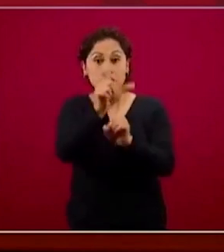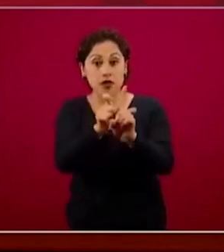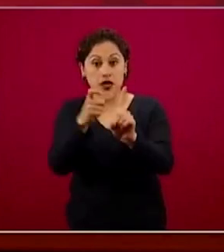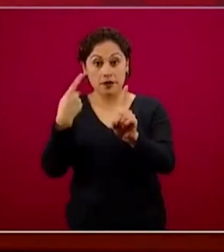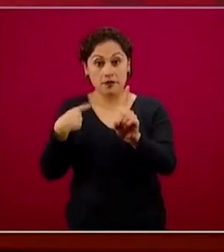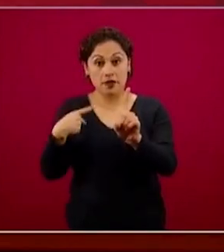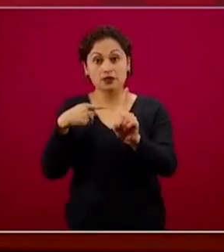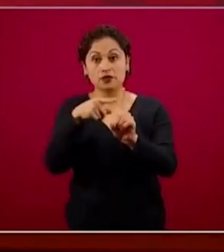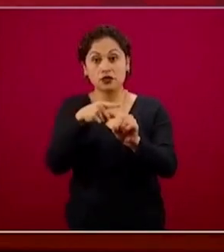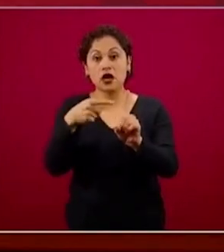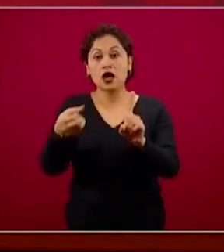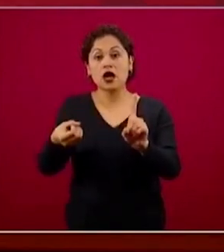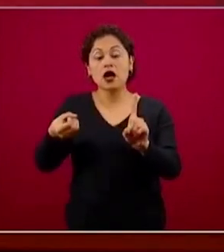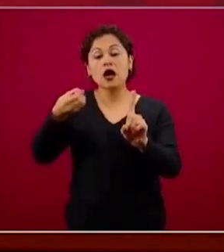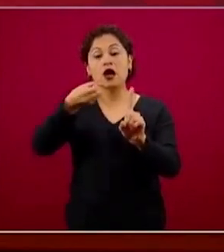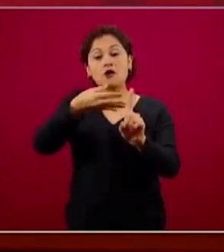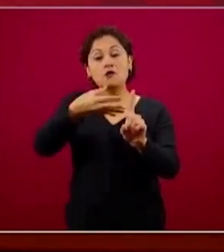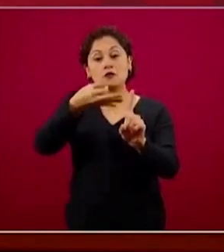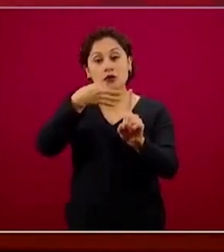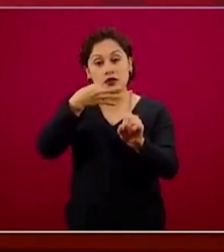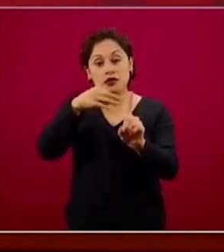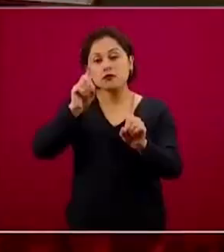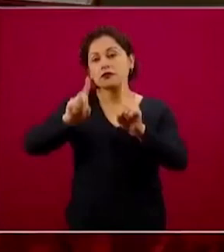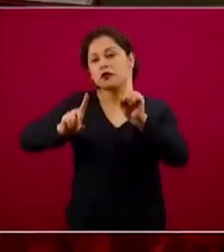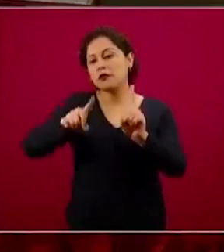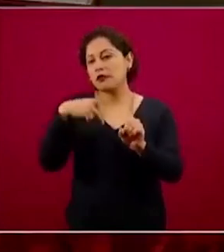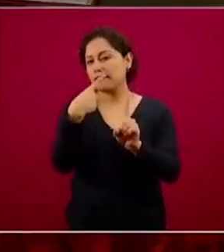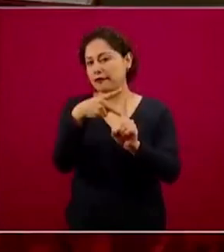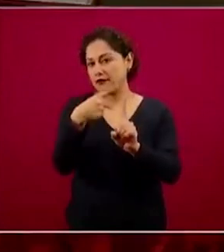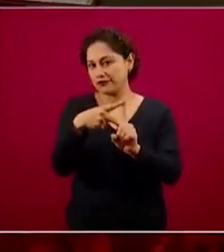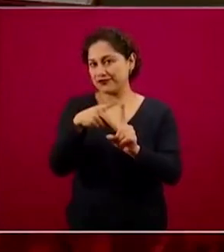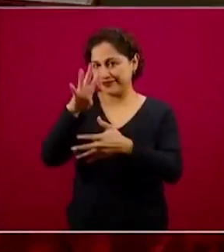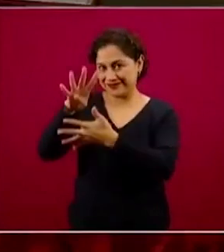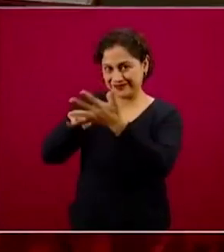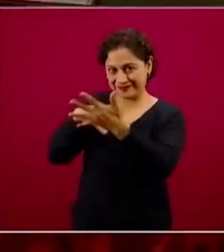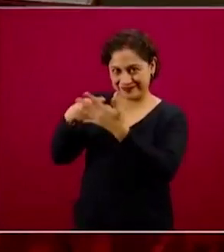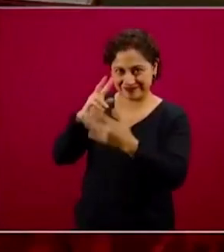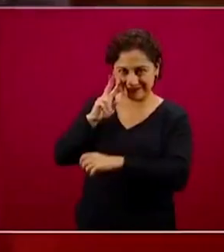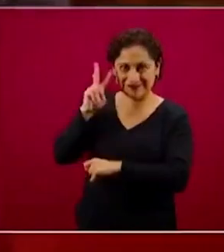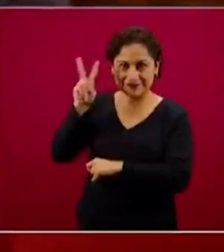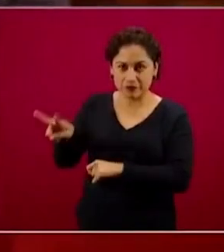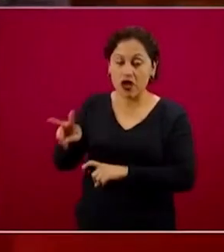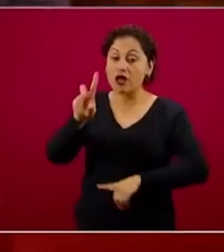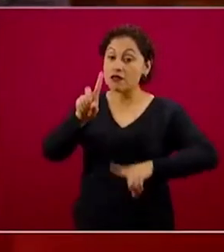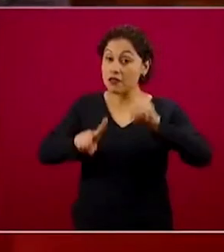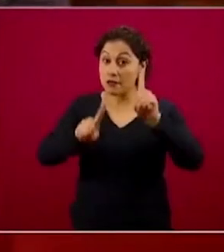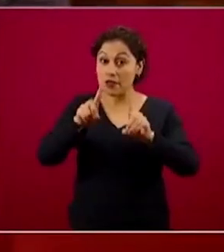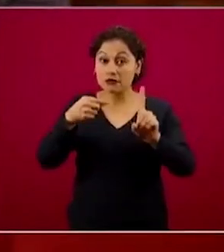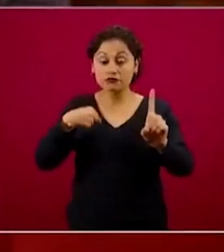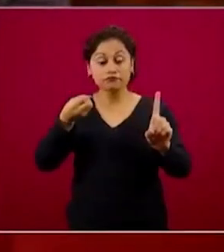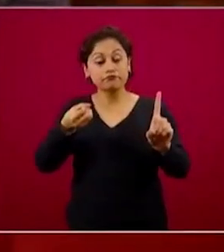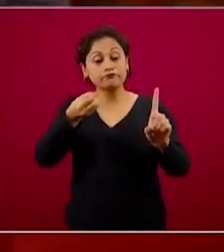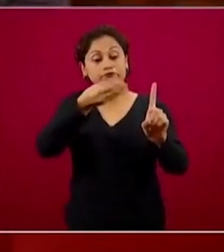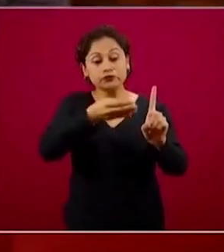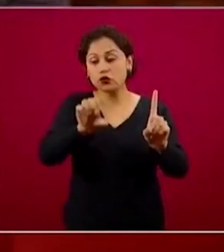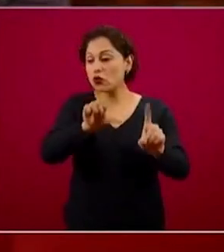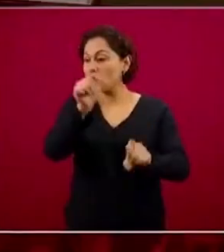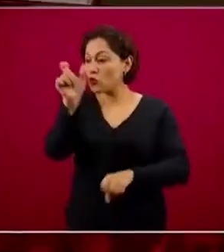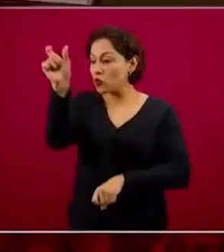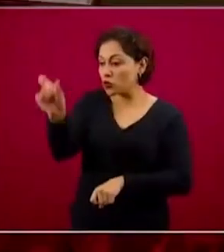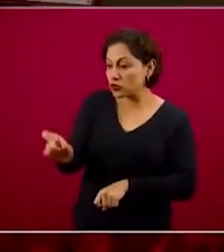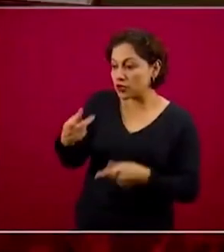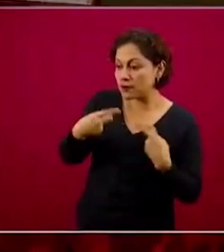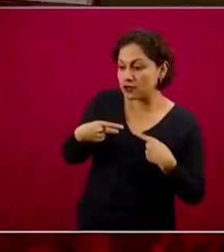de los medicamentos, por eso lo puse ahí rápidamente, tenemos que atender a esa complejidad. Pero primariamente